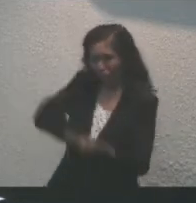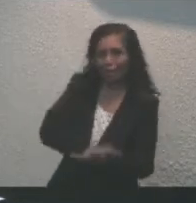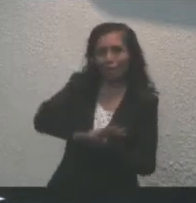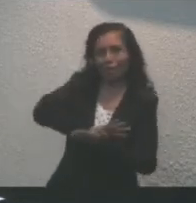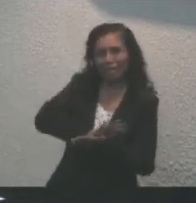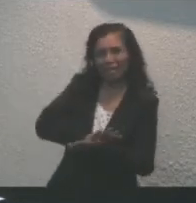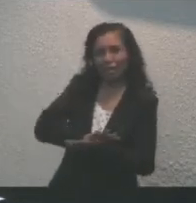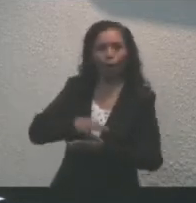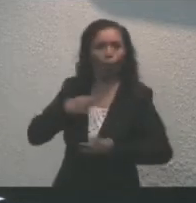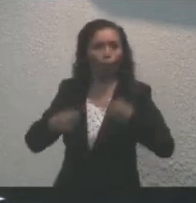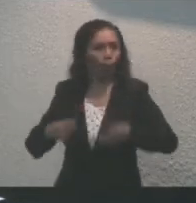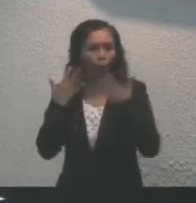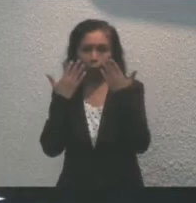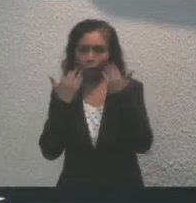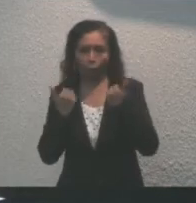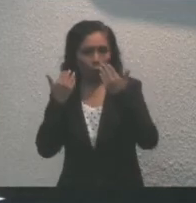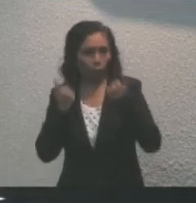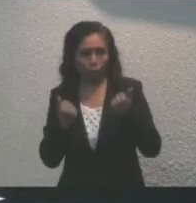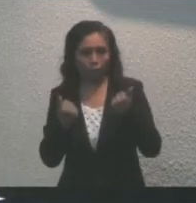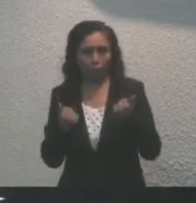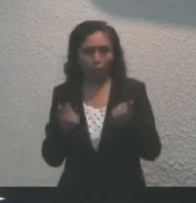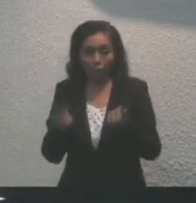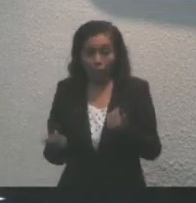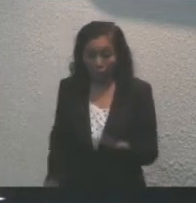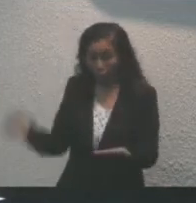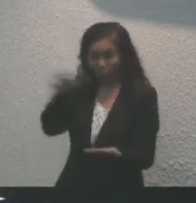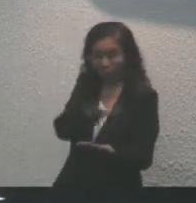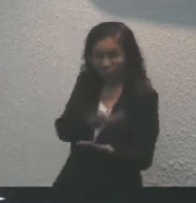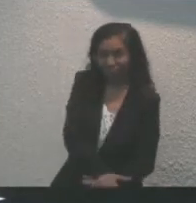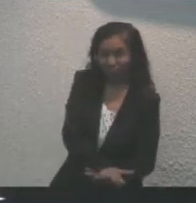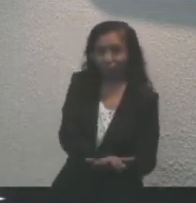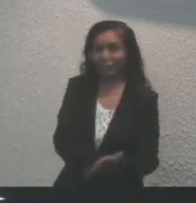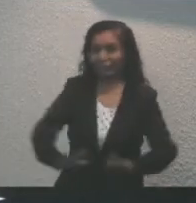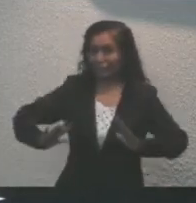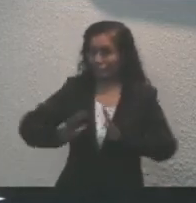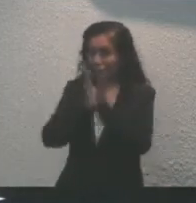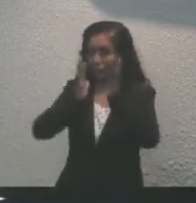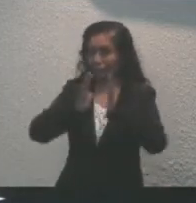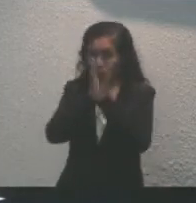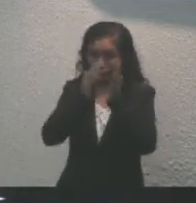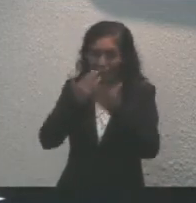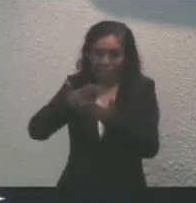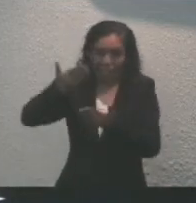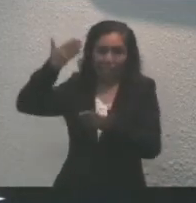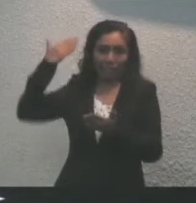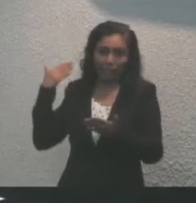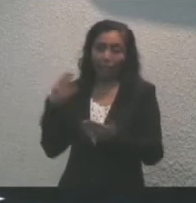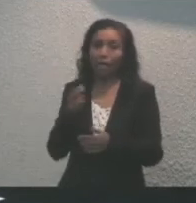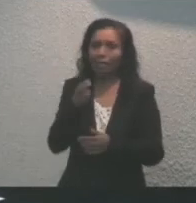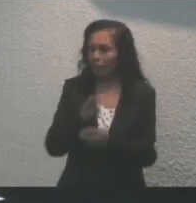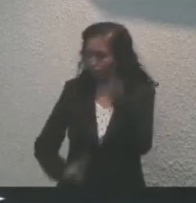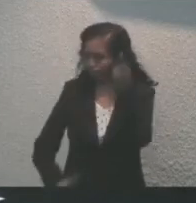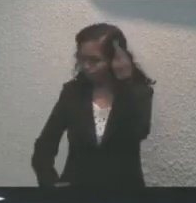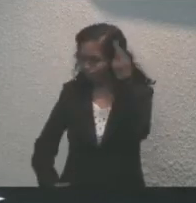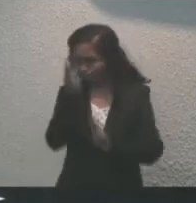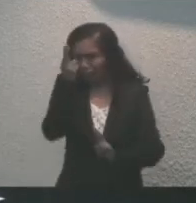injusticia a las que fueron sometidos a partir de la Guerra de Conquista. Esta rebelión duró poco